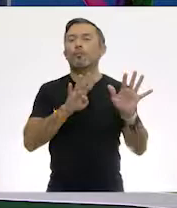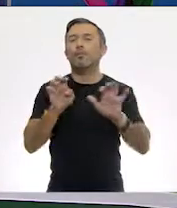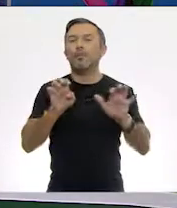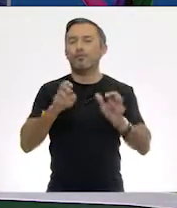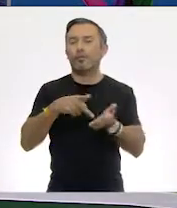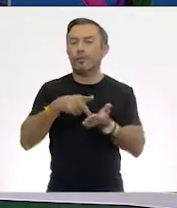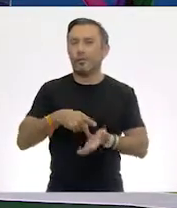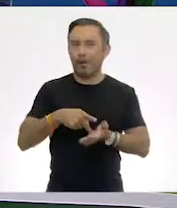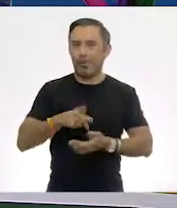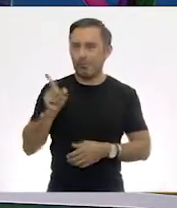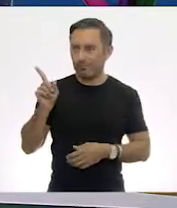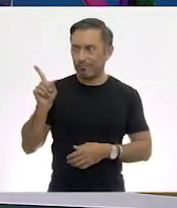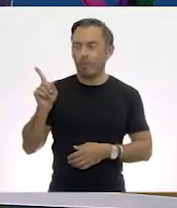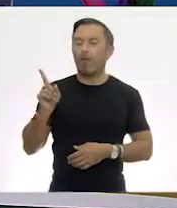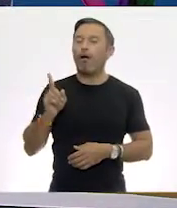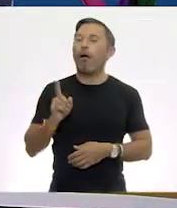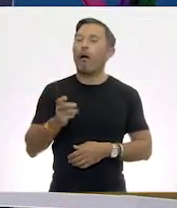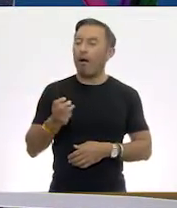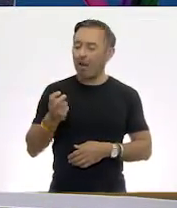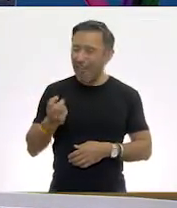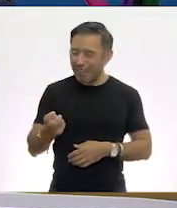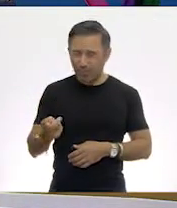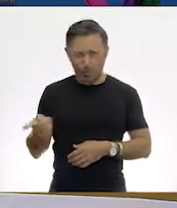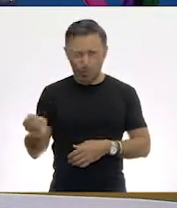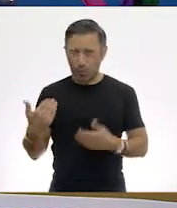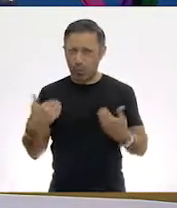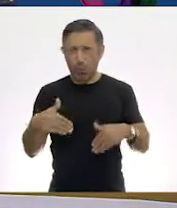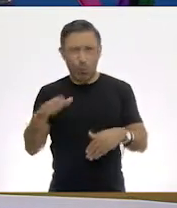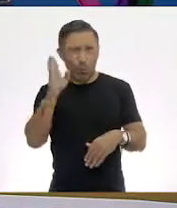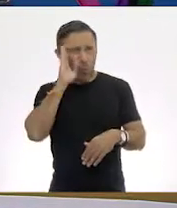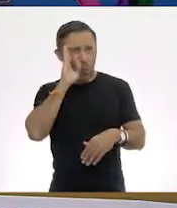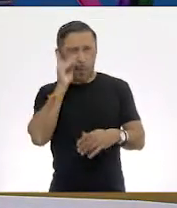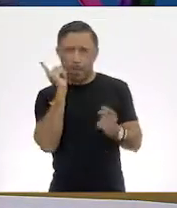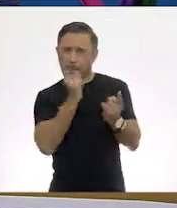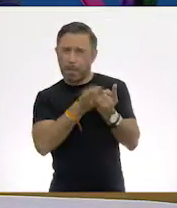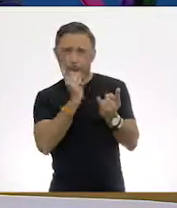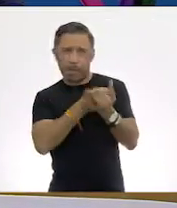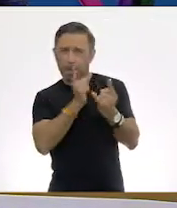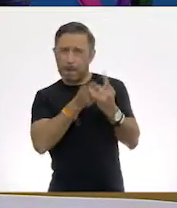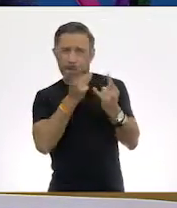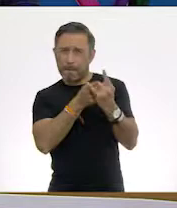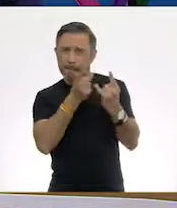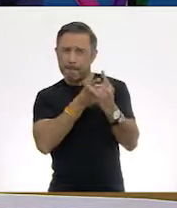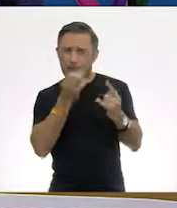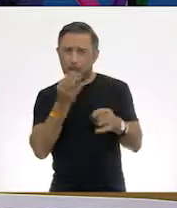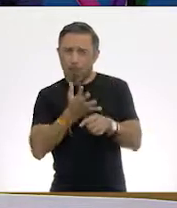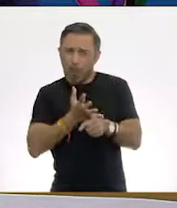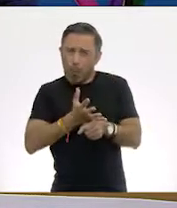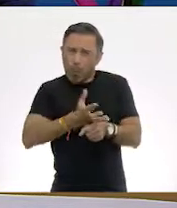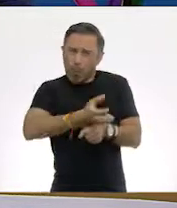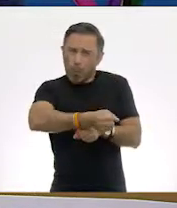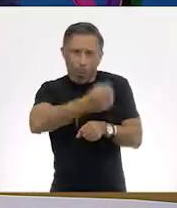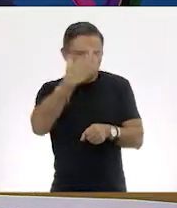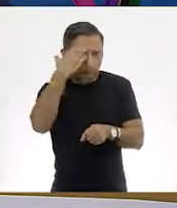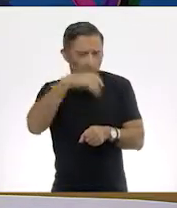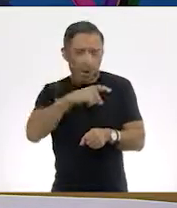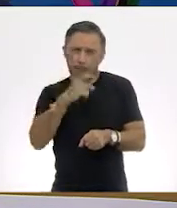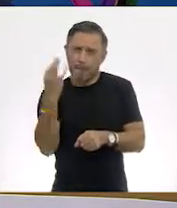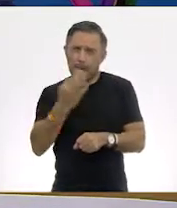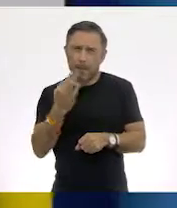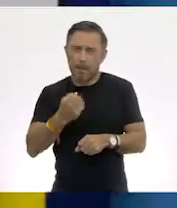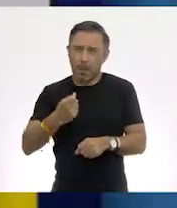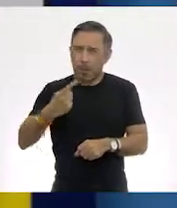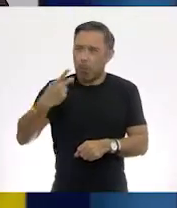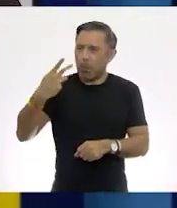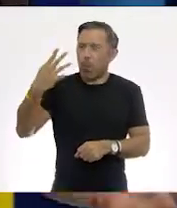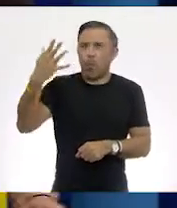esto, esto se perfiló para una goleada. No, no, no. Ahí vamos ganando bien. Bueno, día